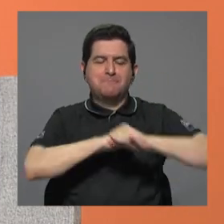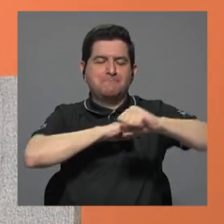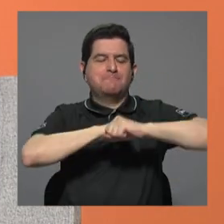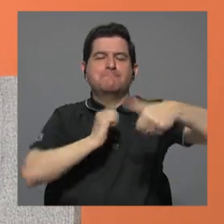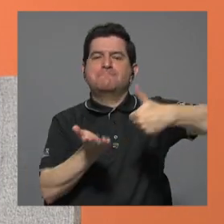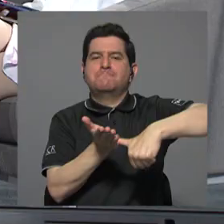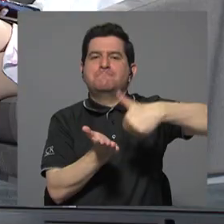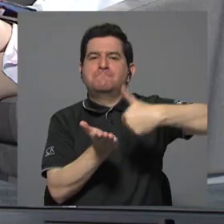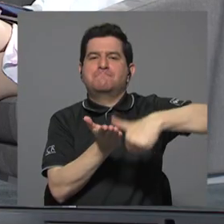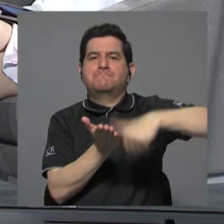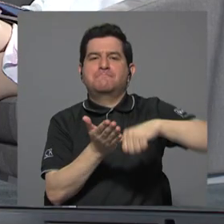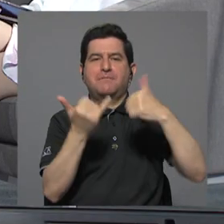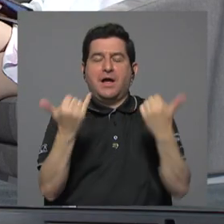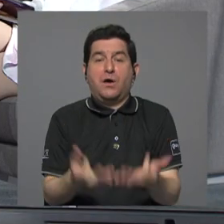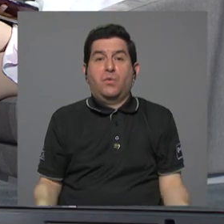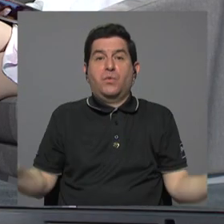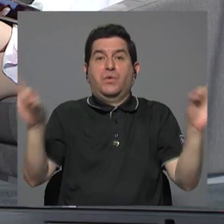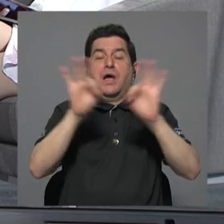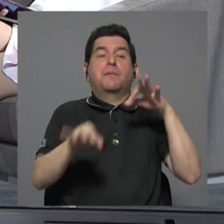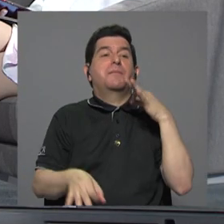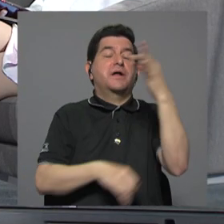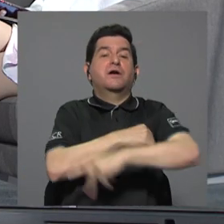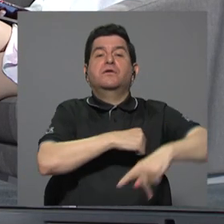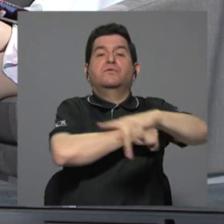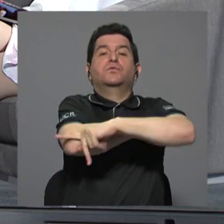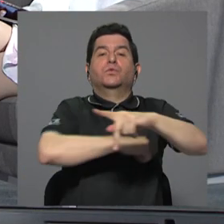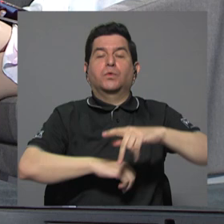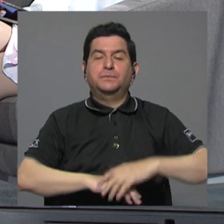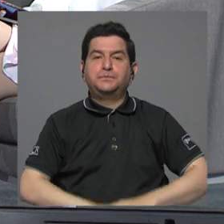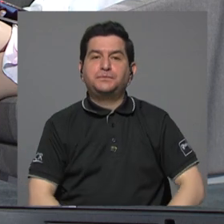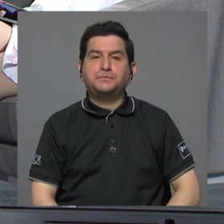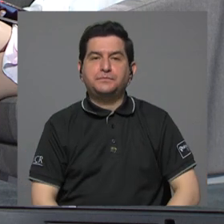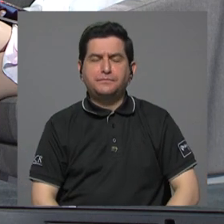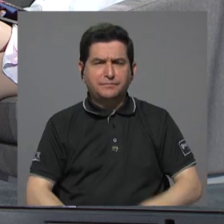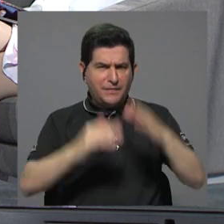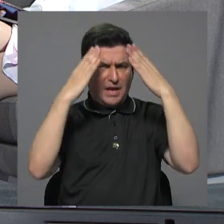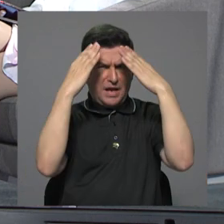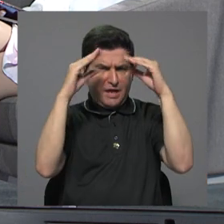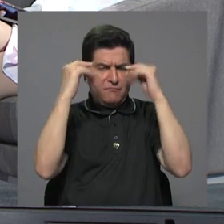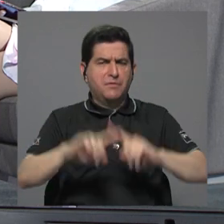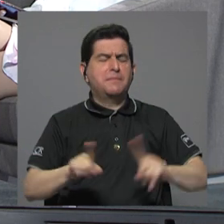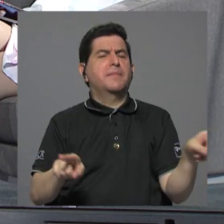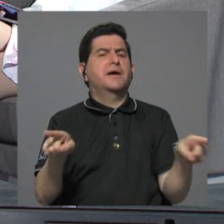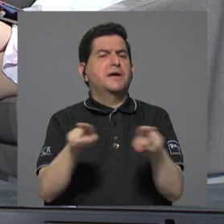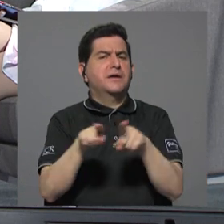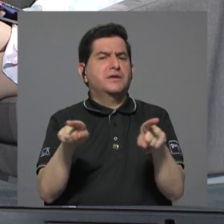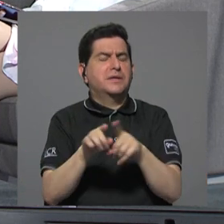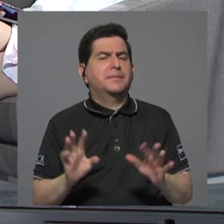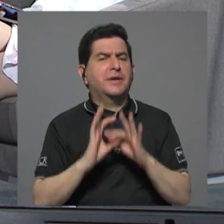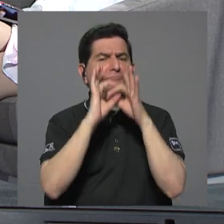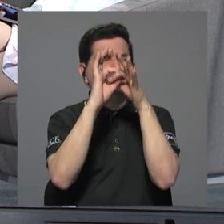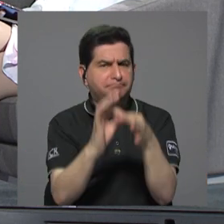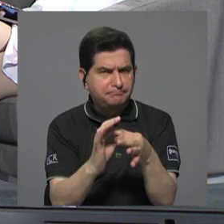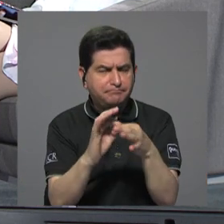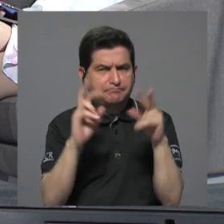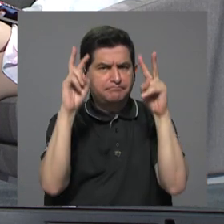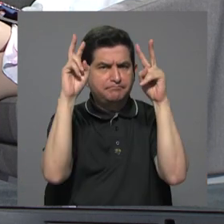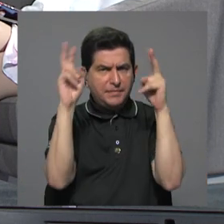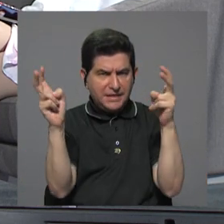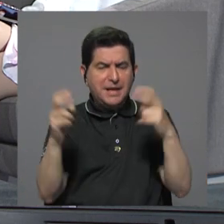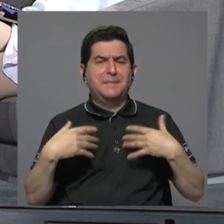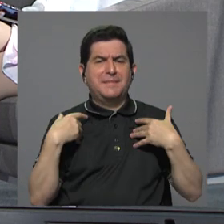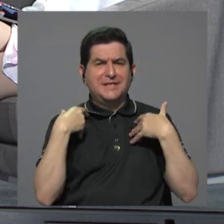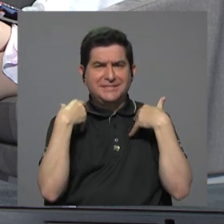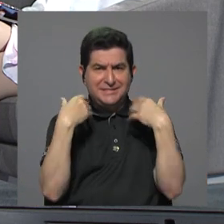electoral que es tan importante para el futuro del país. Tenemos informaciones pero también que están relacionadas con el tema de la